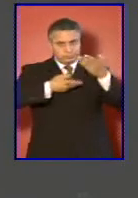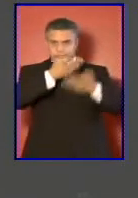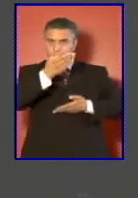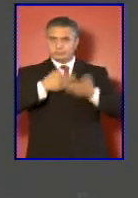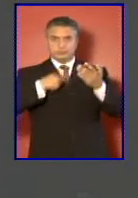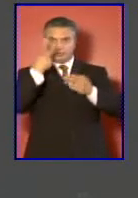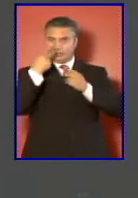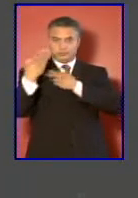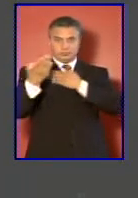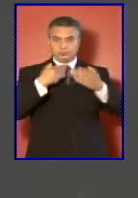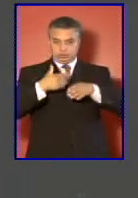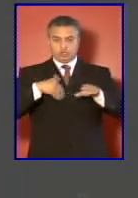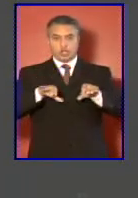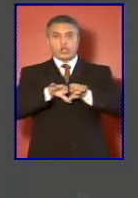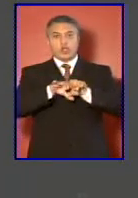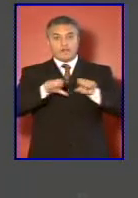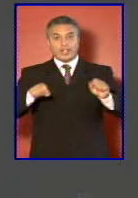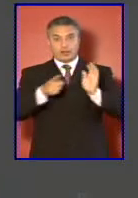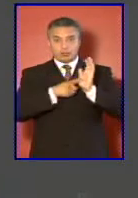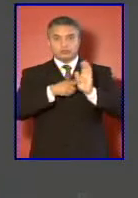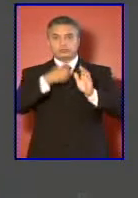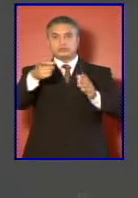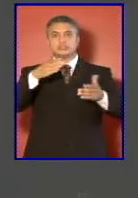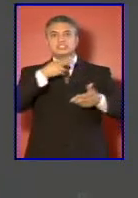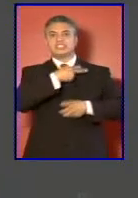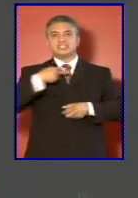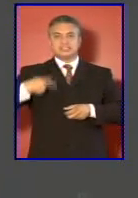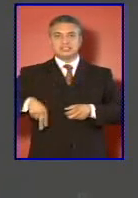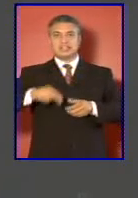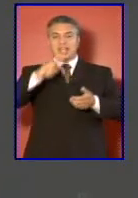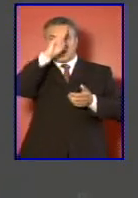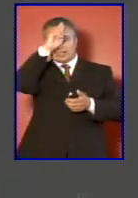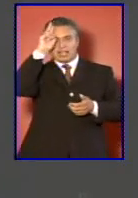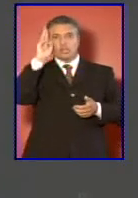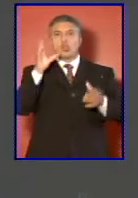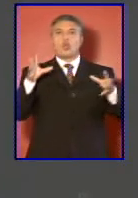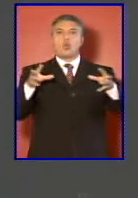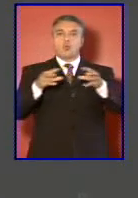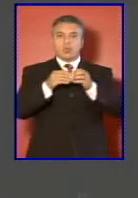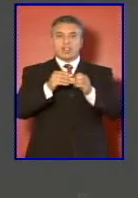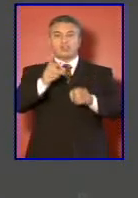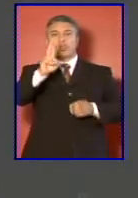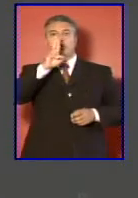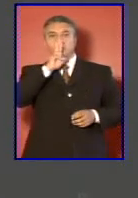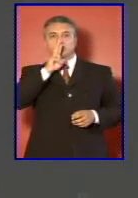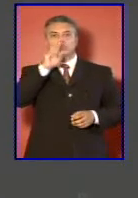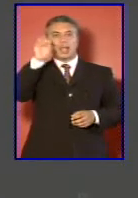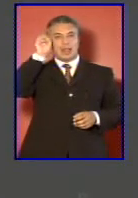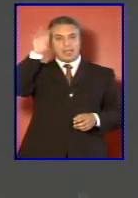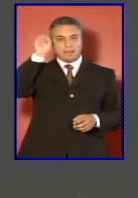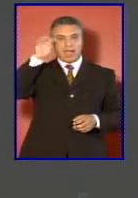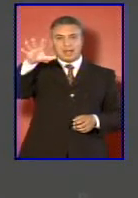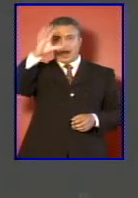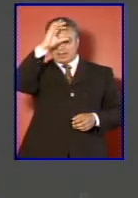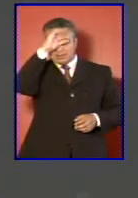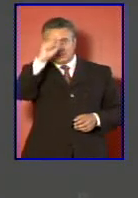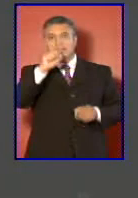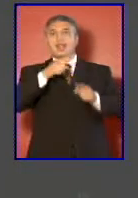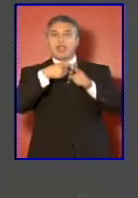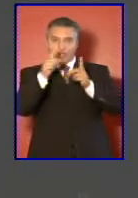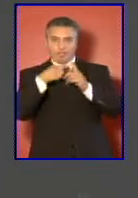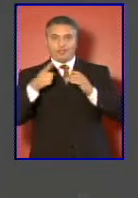convenios vigentes con China, Reino Unido, Rusia, Alemania, Argentina, entre otros.